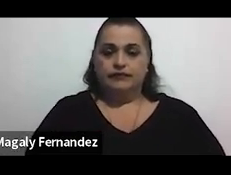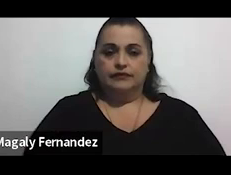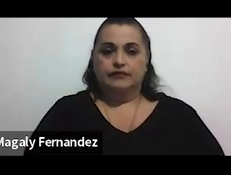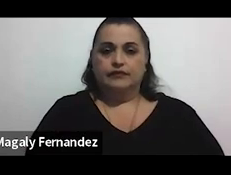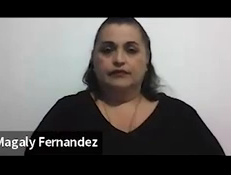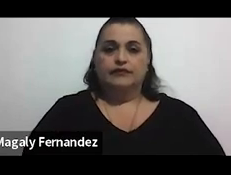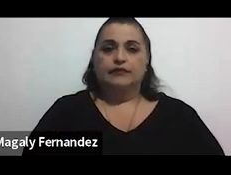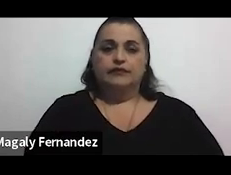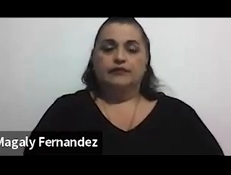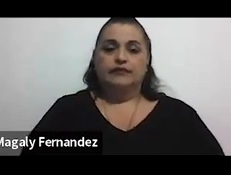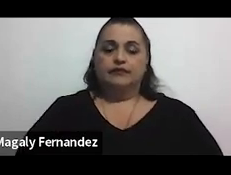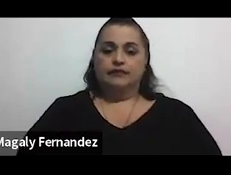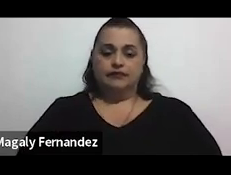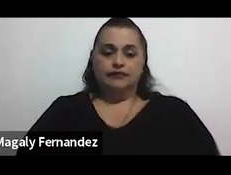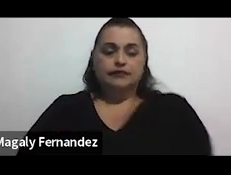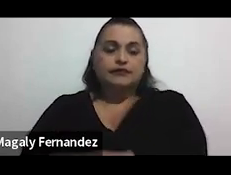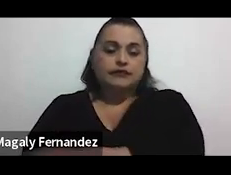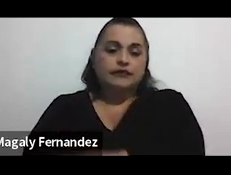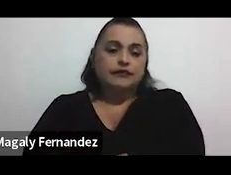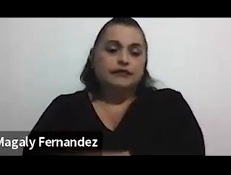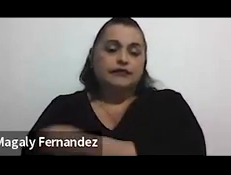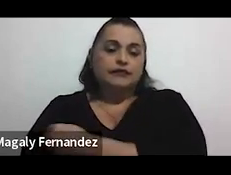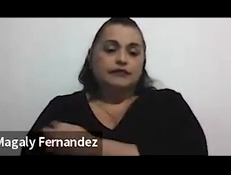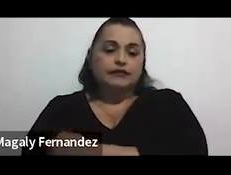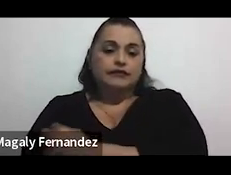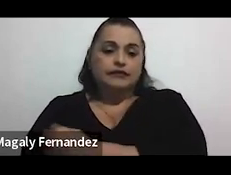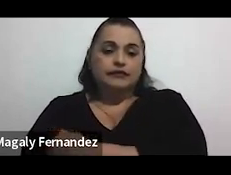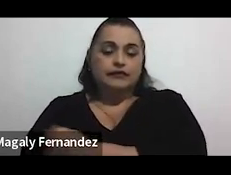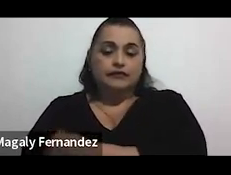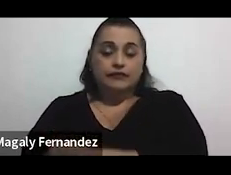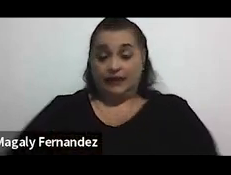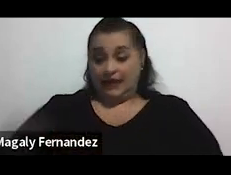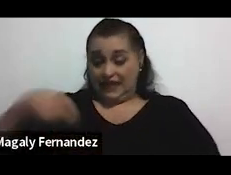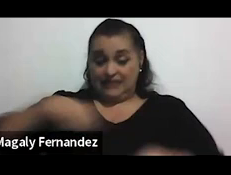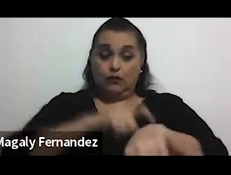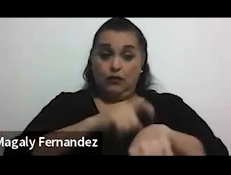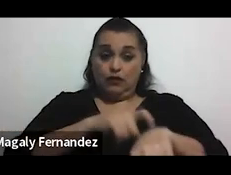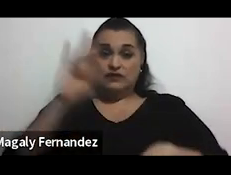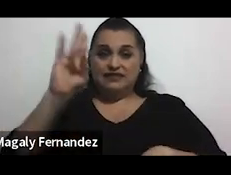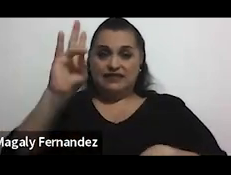En este momento damos siete respuestas. Todas afirmativas.